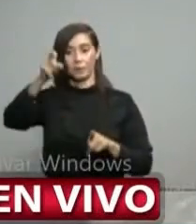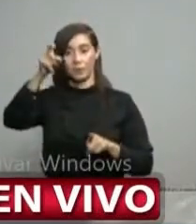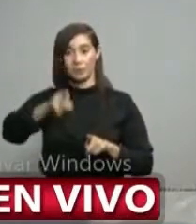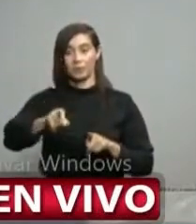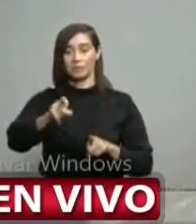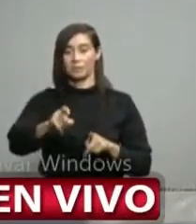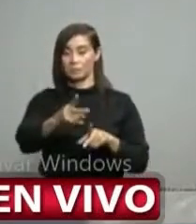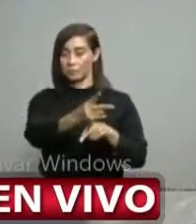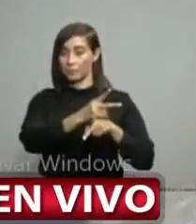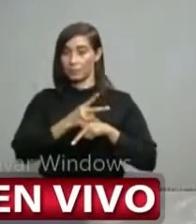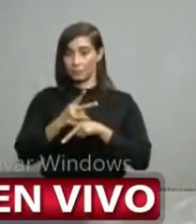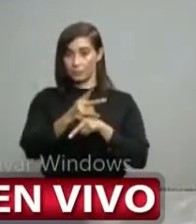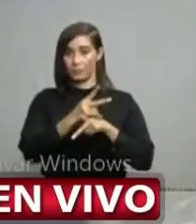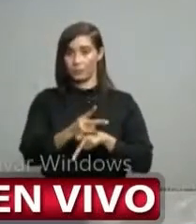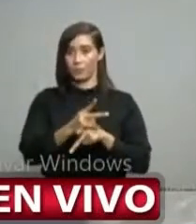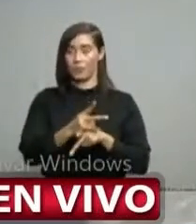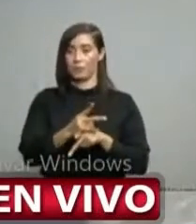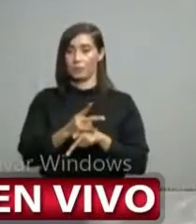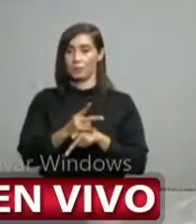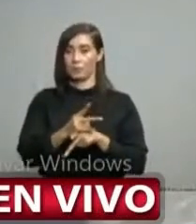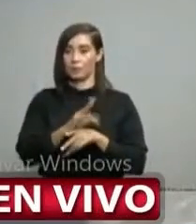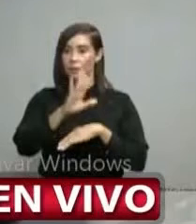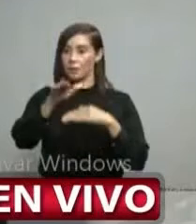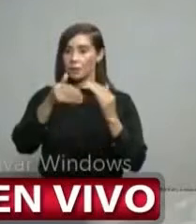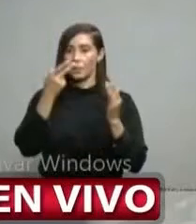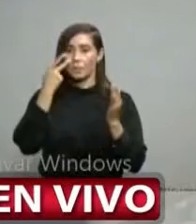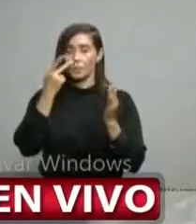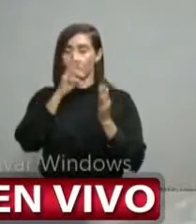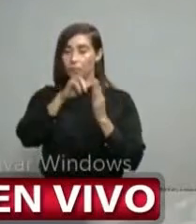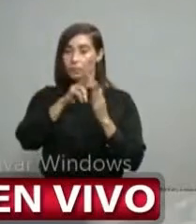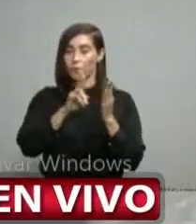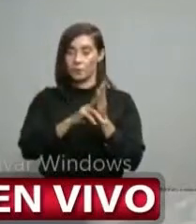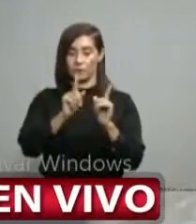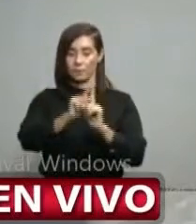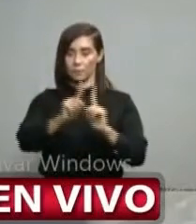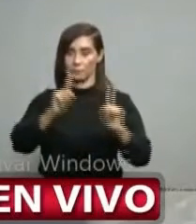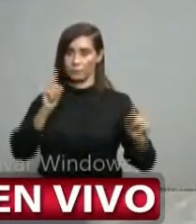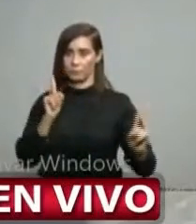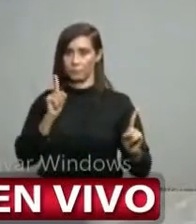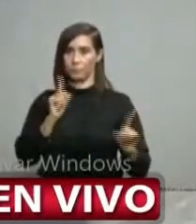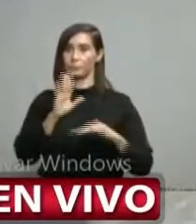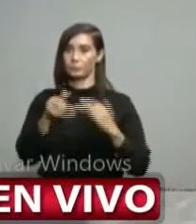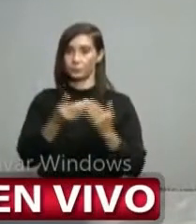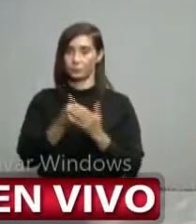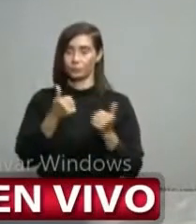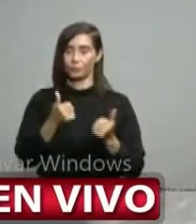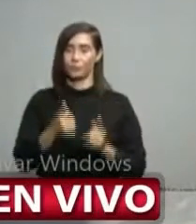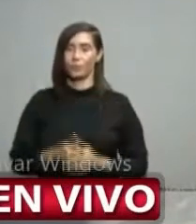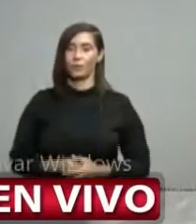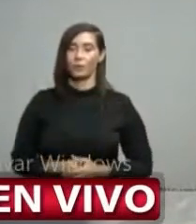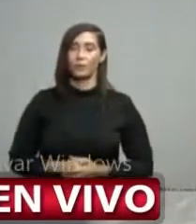medidas de prevención que se han estado y de distanciamiento que se han estado indicando.